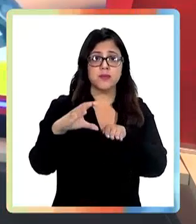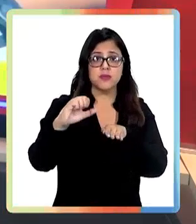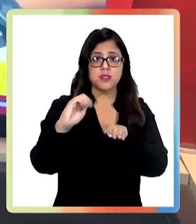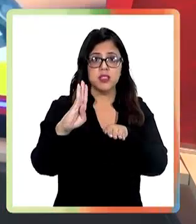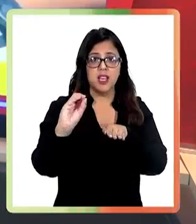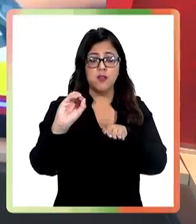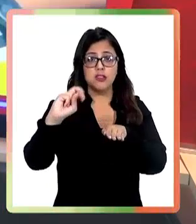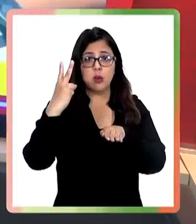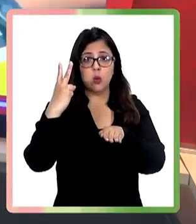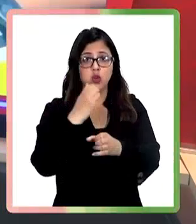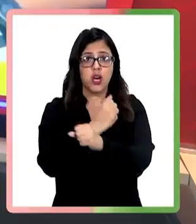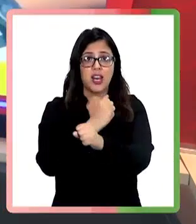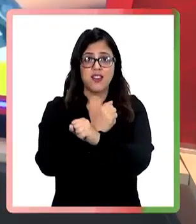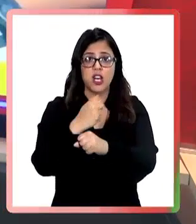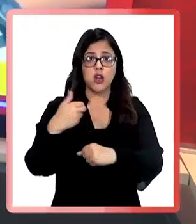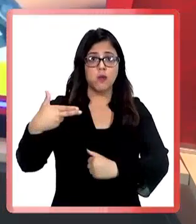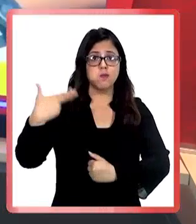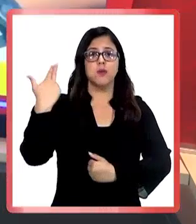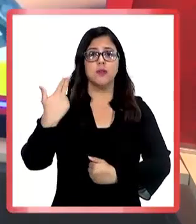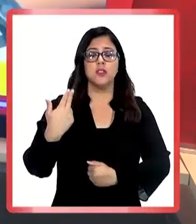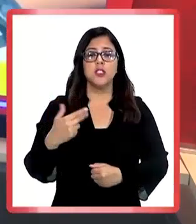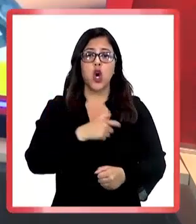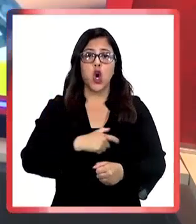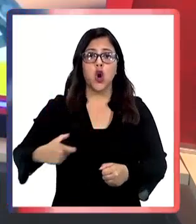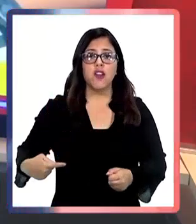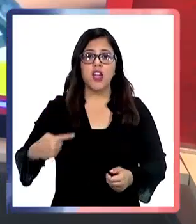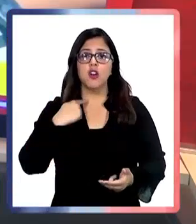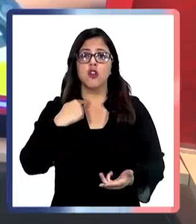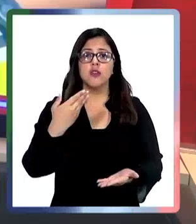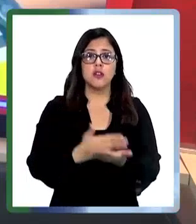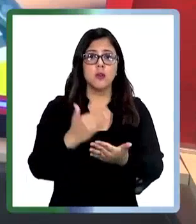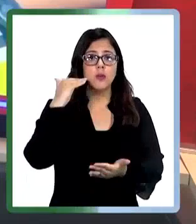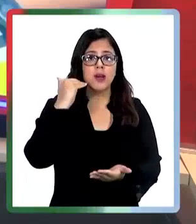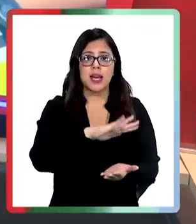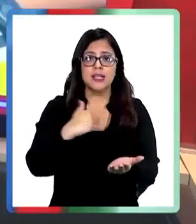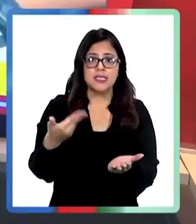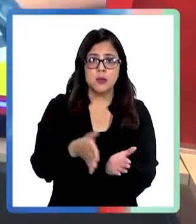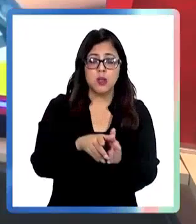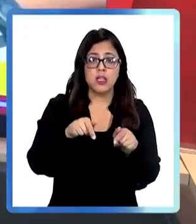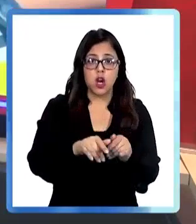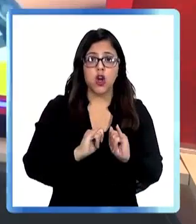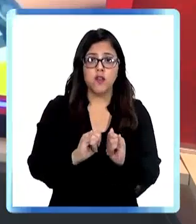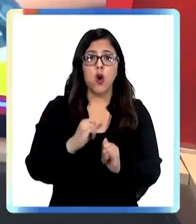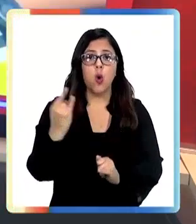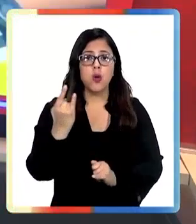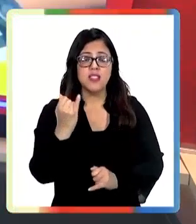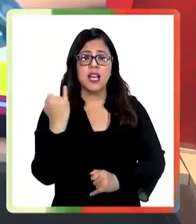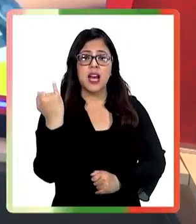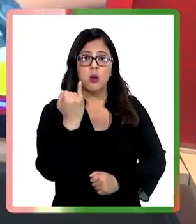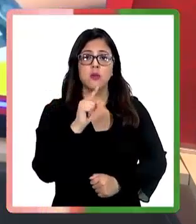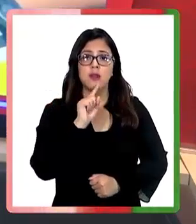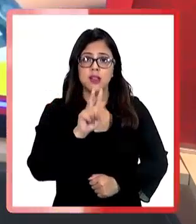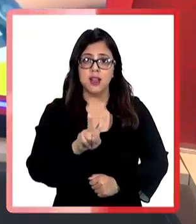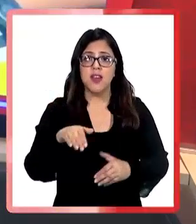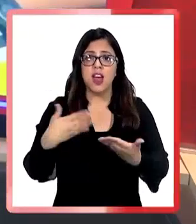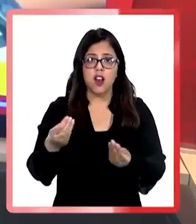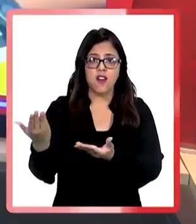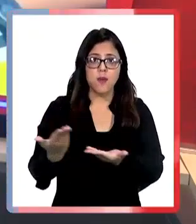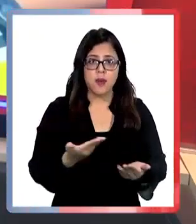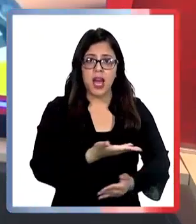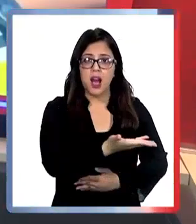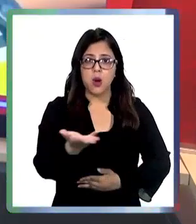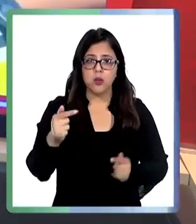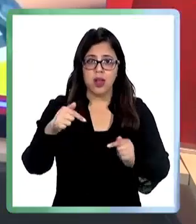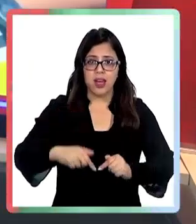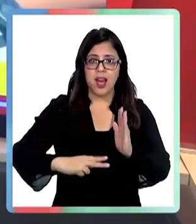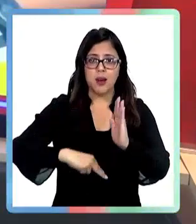recibió el impacto de bala. El gobierno presentó una querella por homicidio frustrado. Con el informe de Universidad Autónoma Televisión, les damos